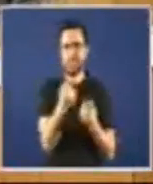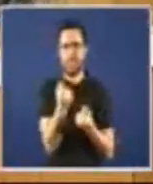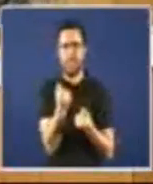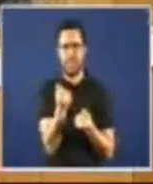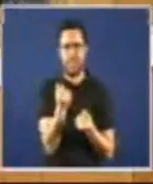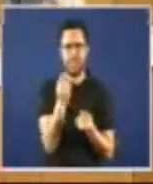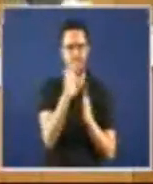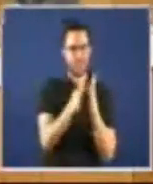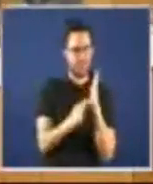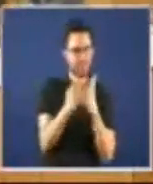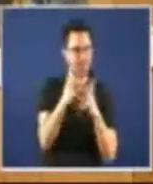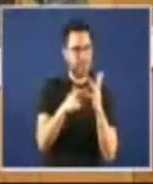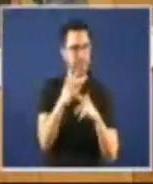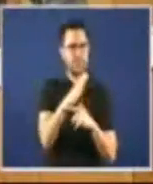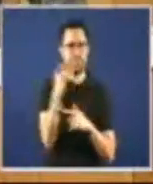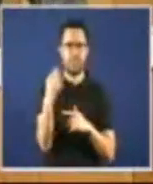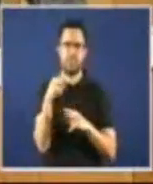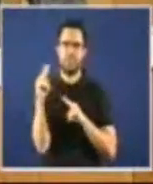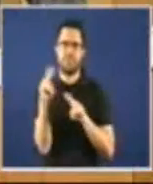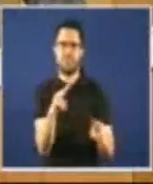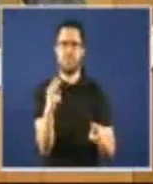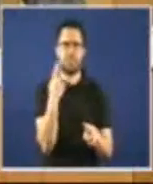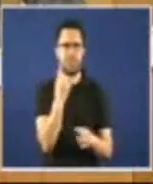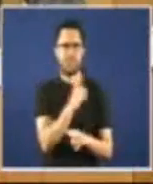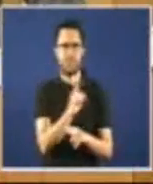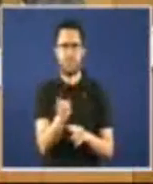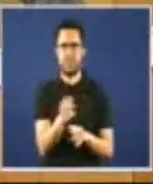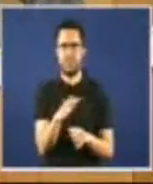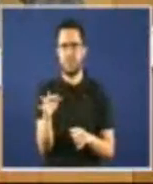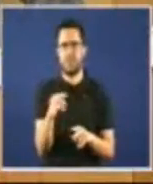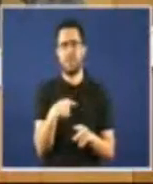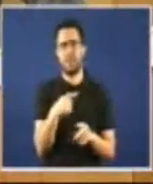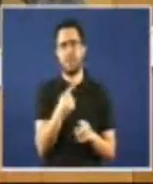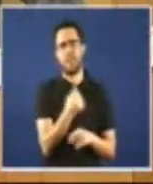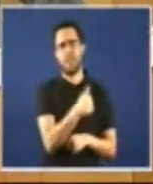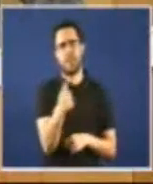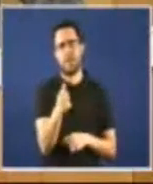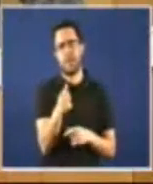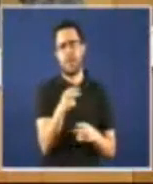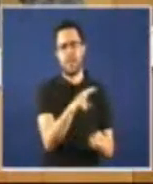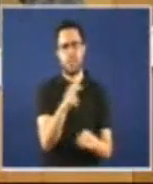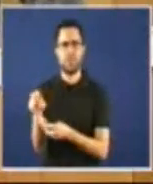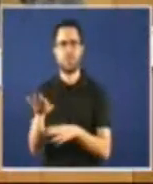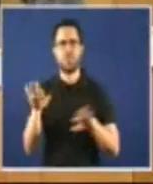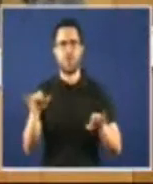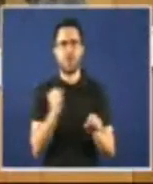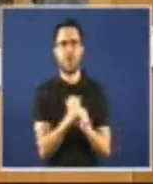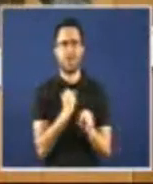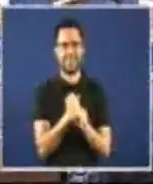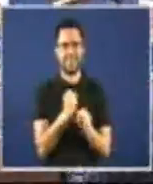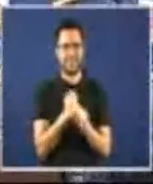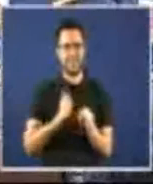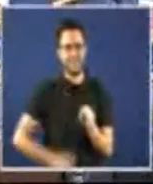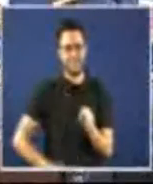en proporcións escandalosas por a propia regulación dos correspondentes impostos mentras do traballo aportan emensa maior parte dos exigentes